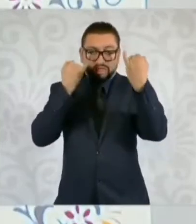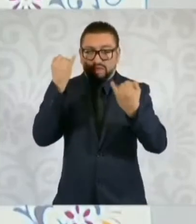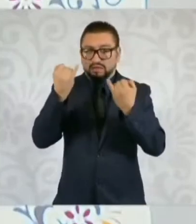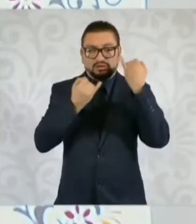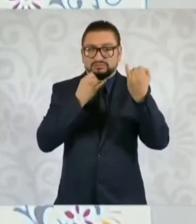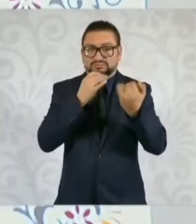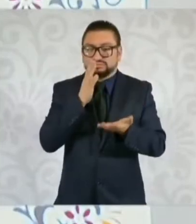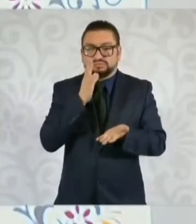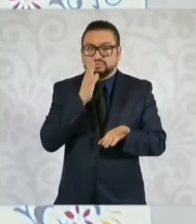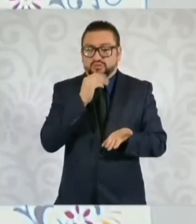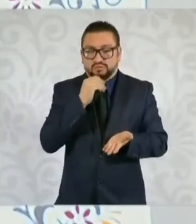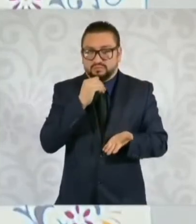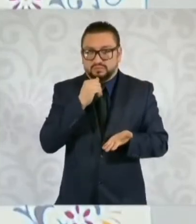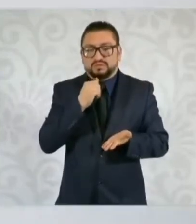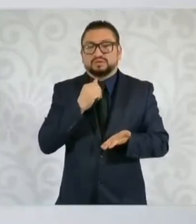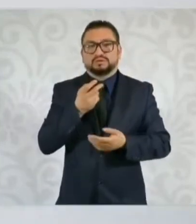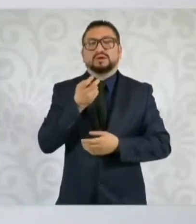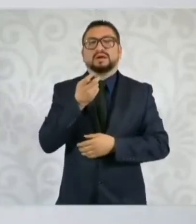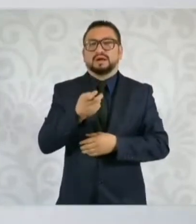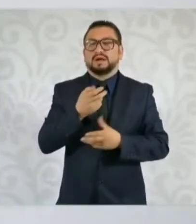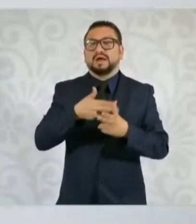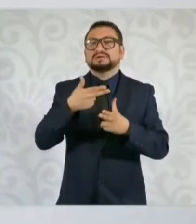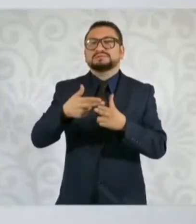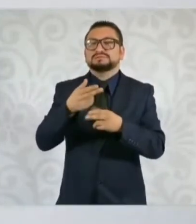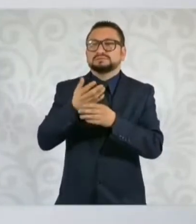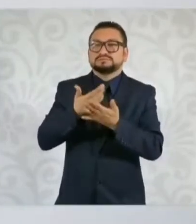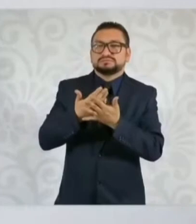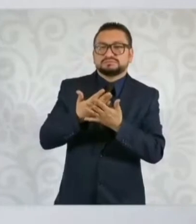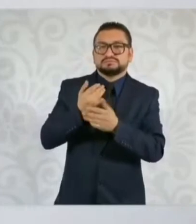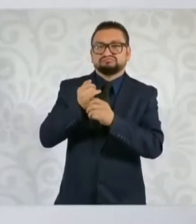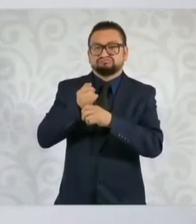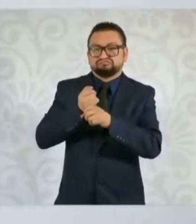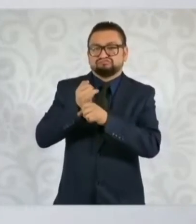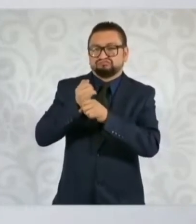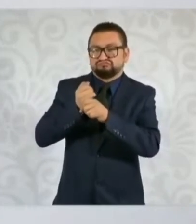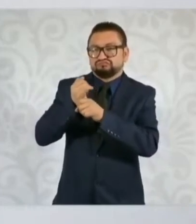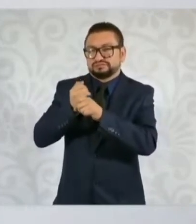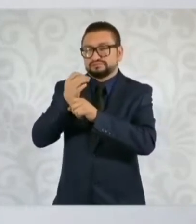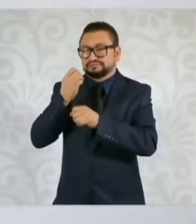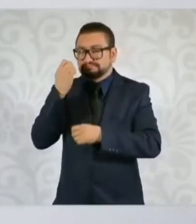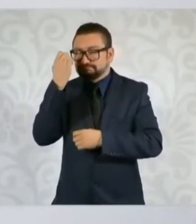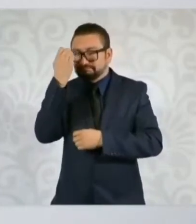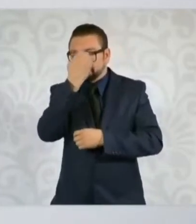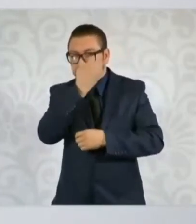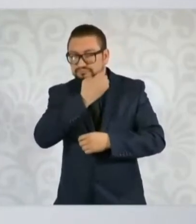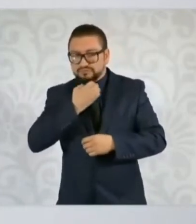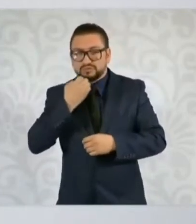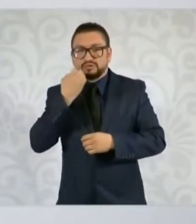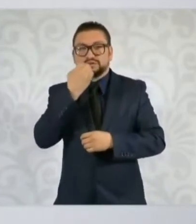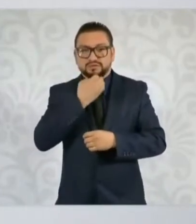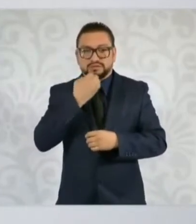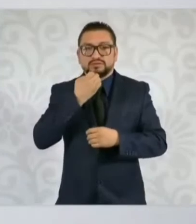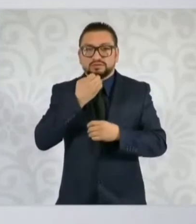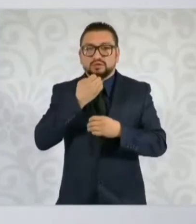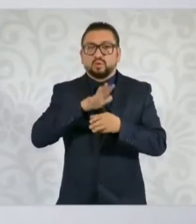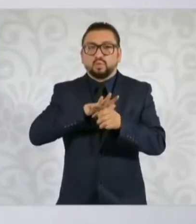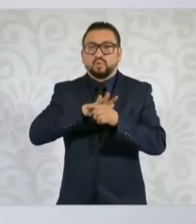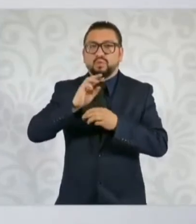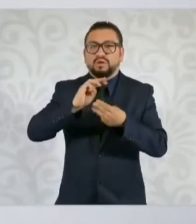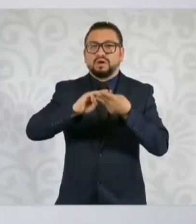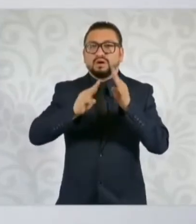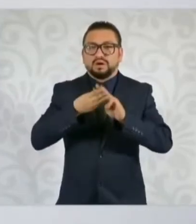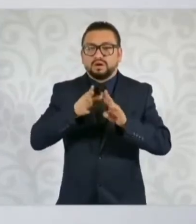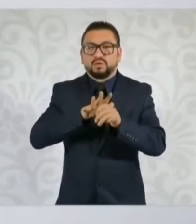de lo que sucedió hasta que se analice concretamente y se haga un análisis causa raíz de las